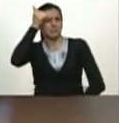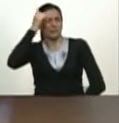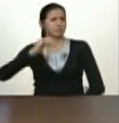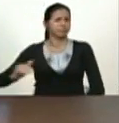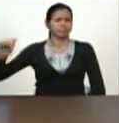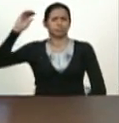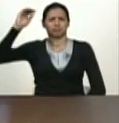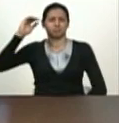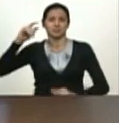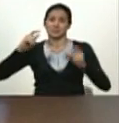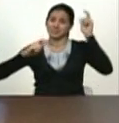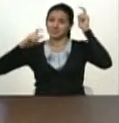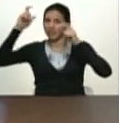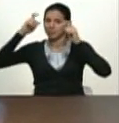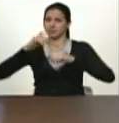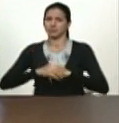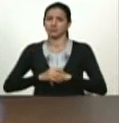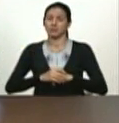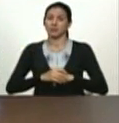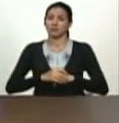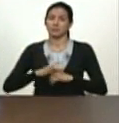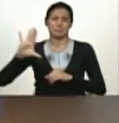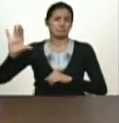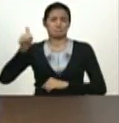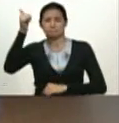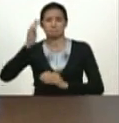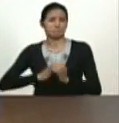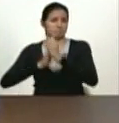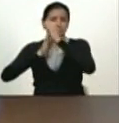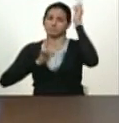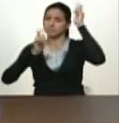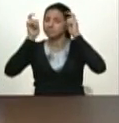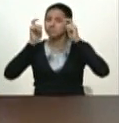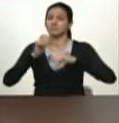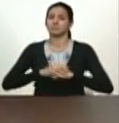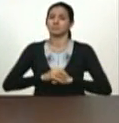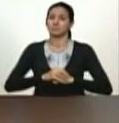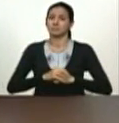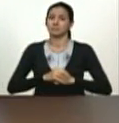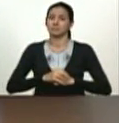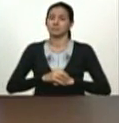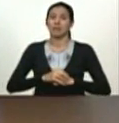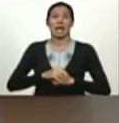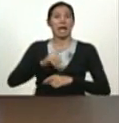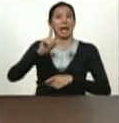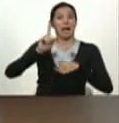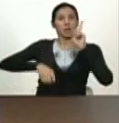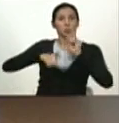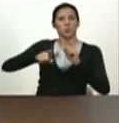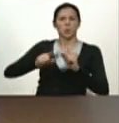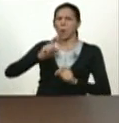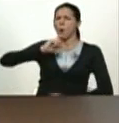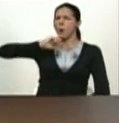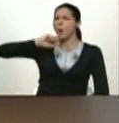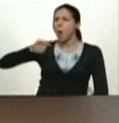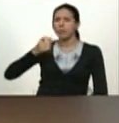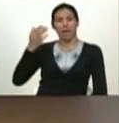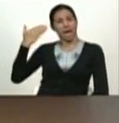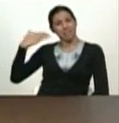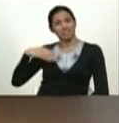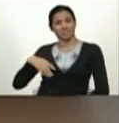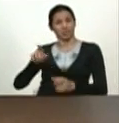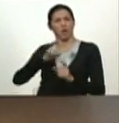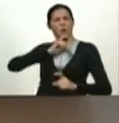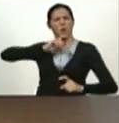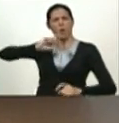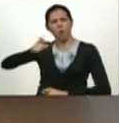Chávez. Los que los vituperían, los que los vituperiaron en el pasado y los que siguen vituperiándolos